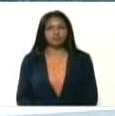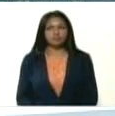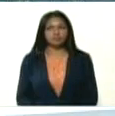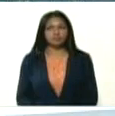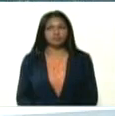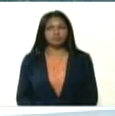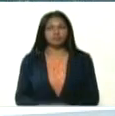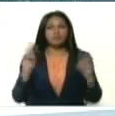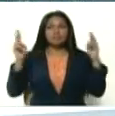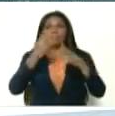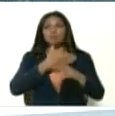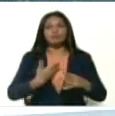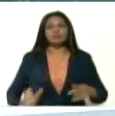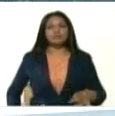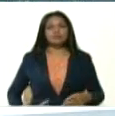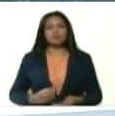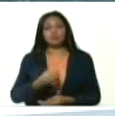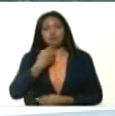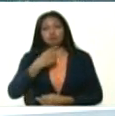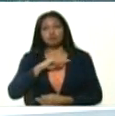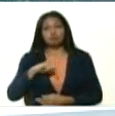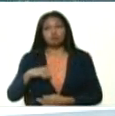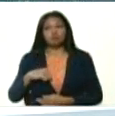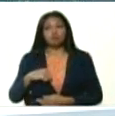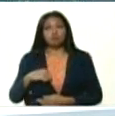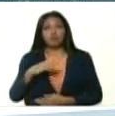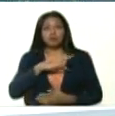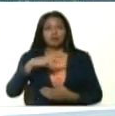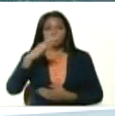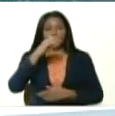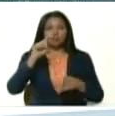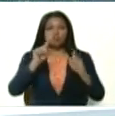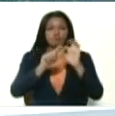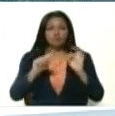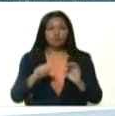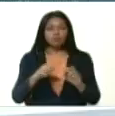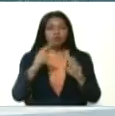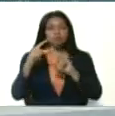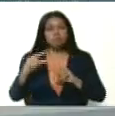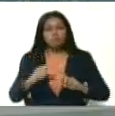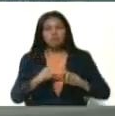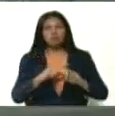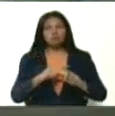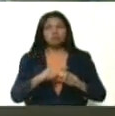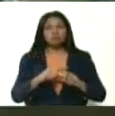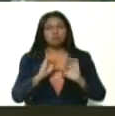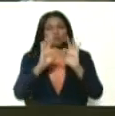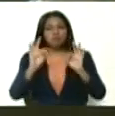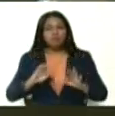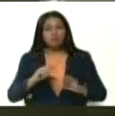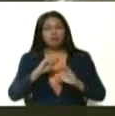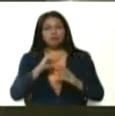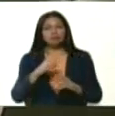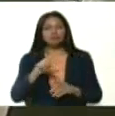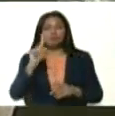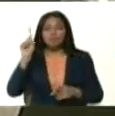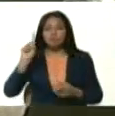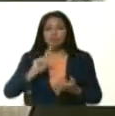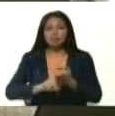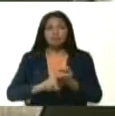Venceremos, presidente, bueno, en el espíritu de sus palabras y de las palabras de la primera